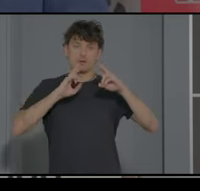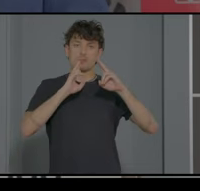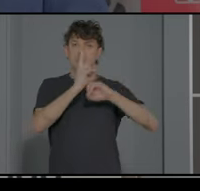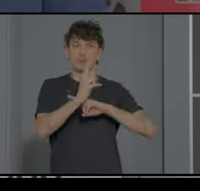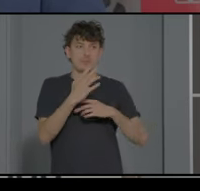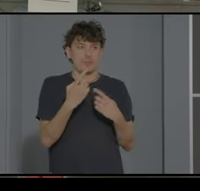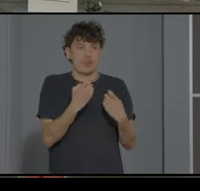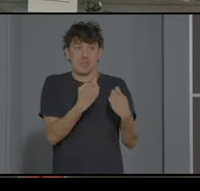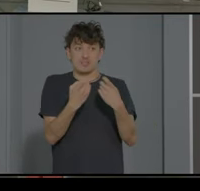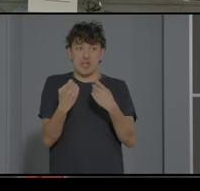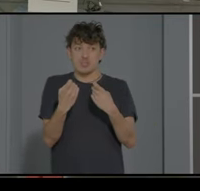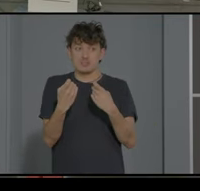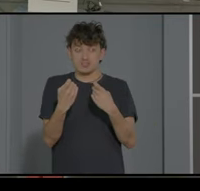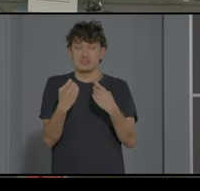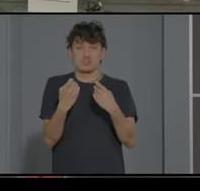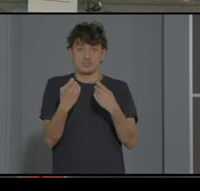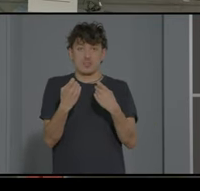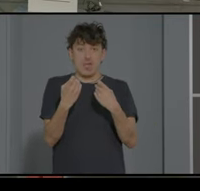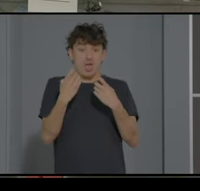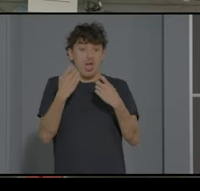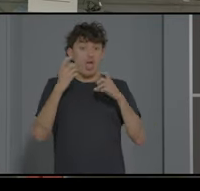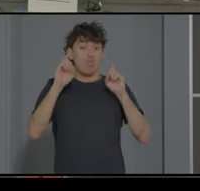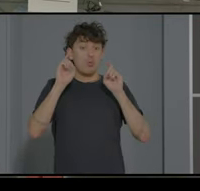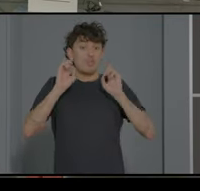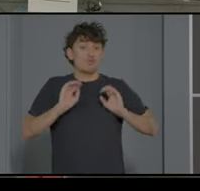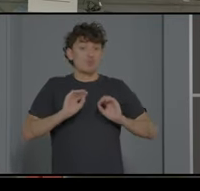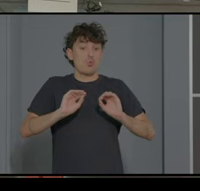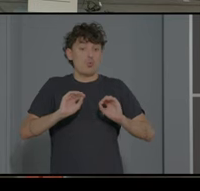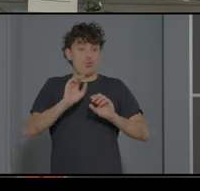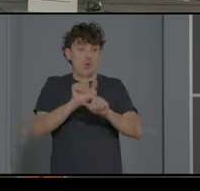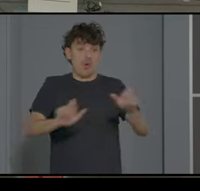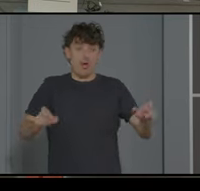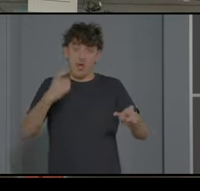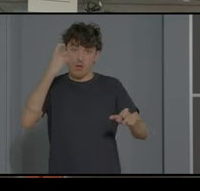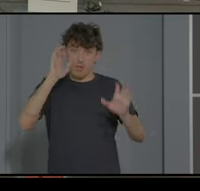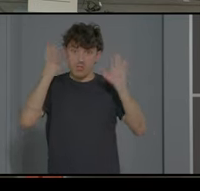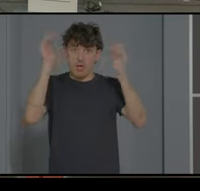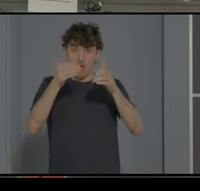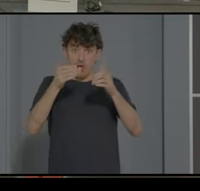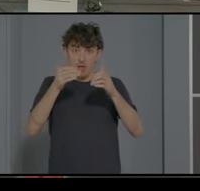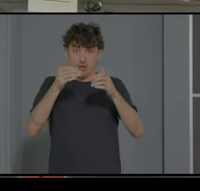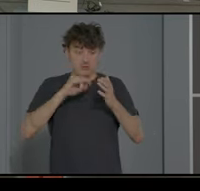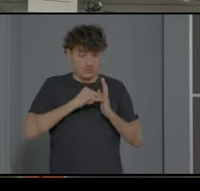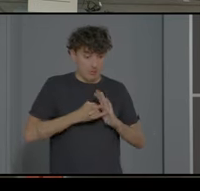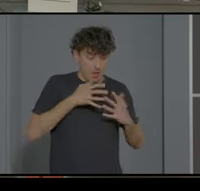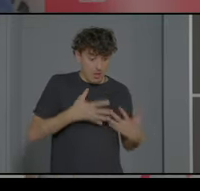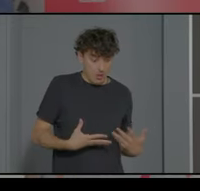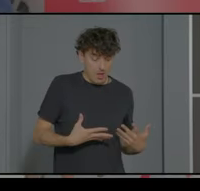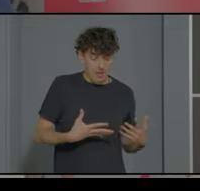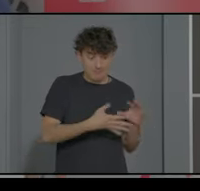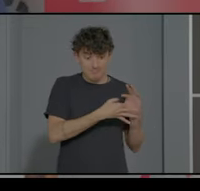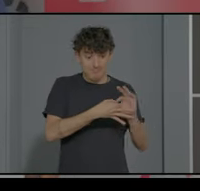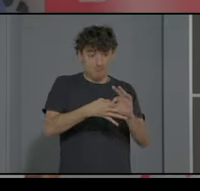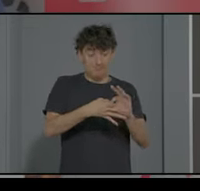las necesidades educativas de alumnado con TEA con el actual sistema que tenemos. Funcionalmente